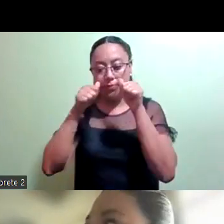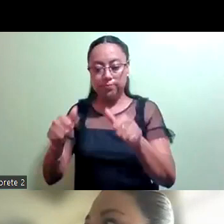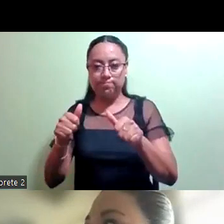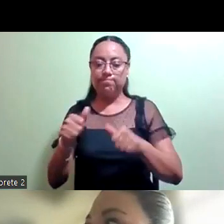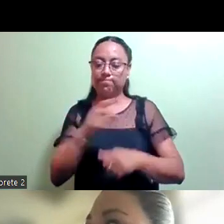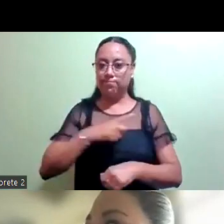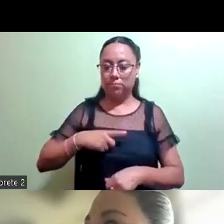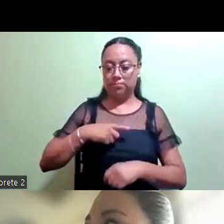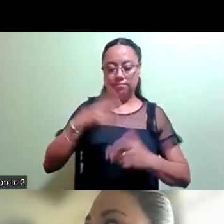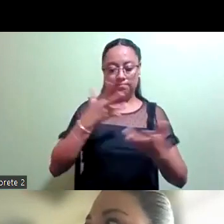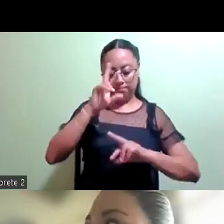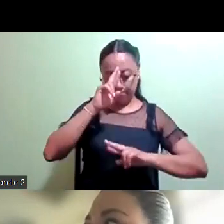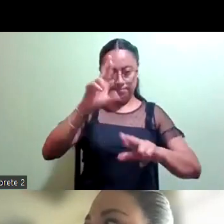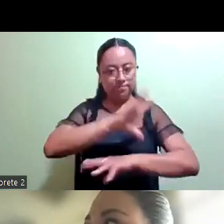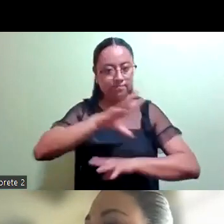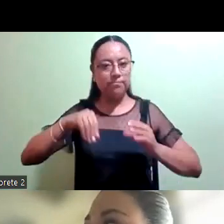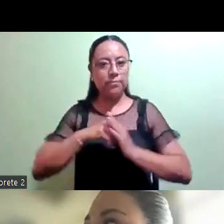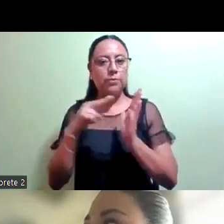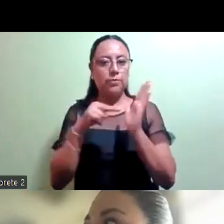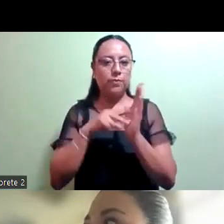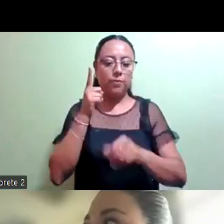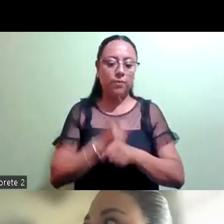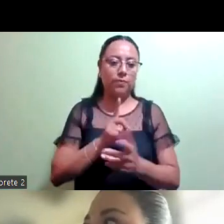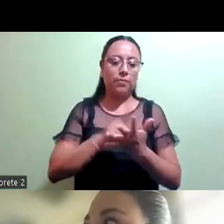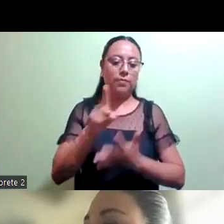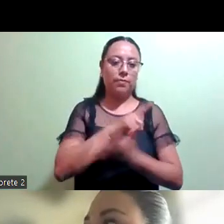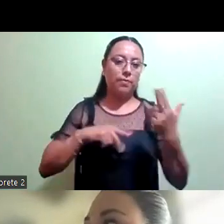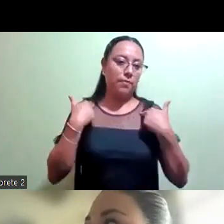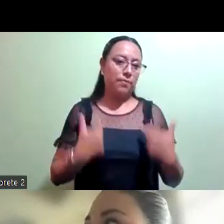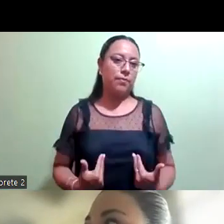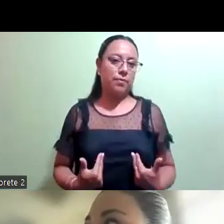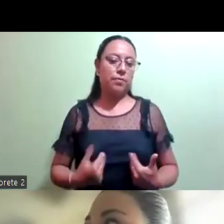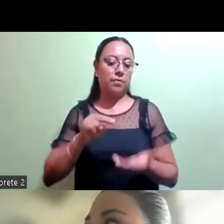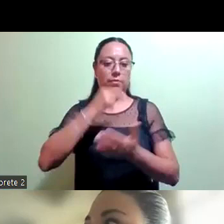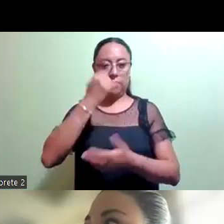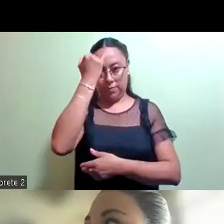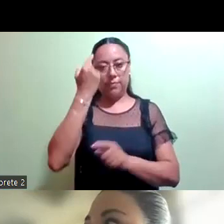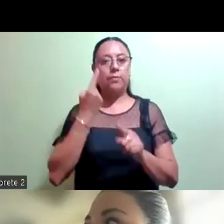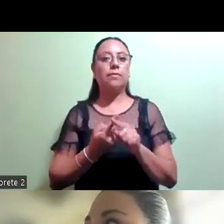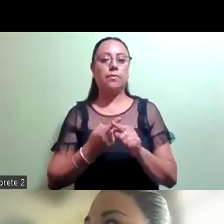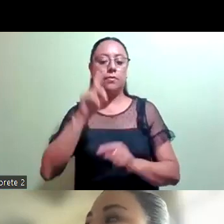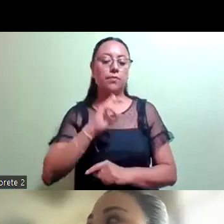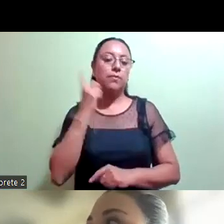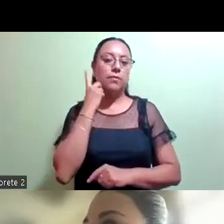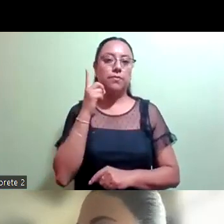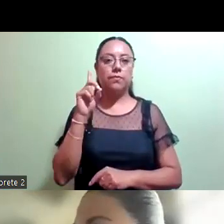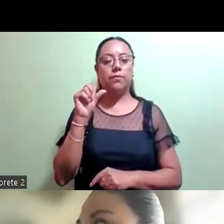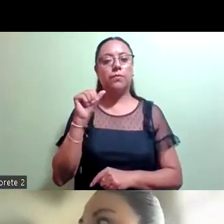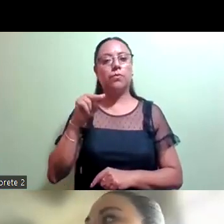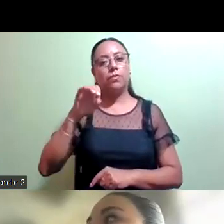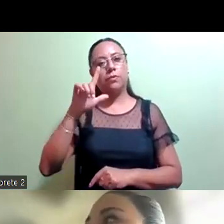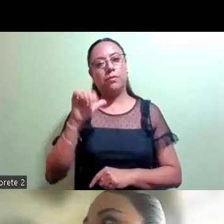respeto a la normatividad y a los derechos humanos. Suscrita por la diputada Nina Gisela Álvarez Camacho, integrante